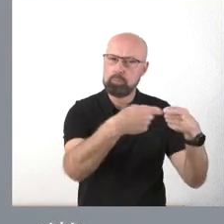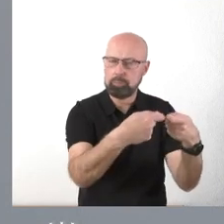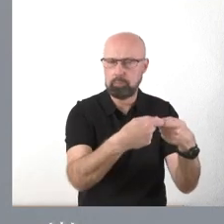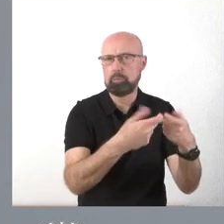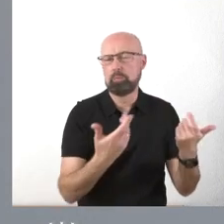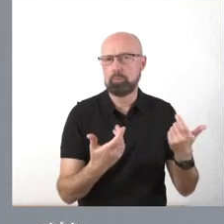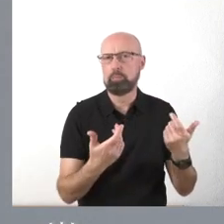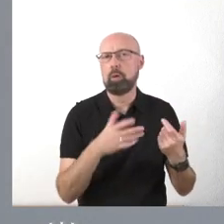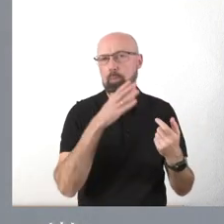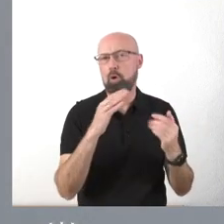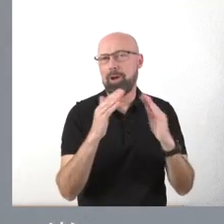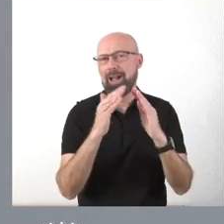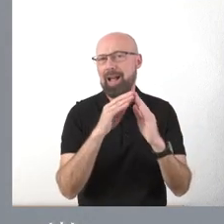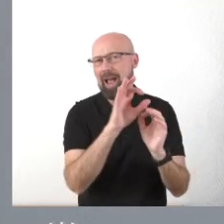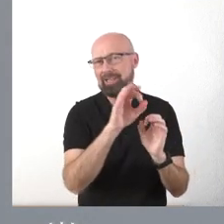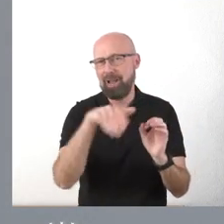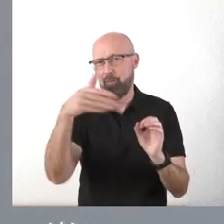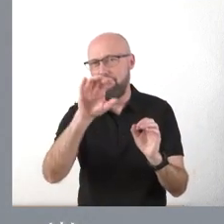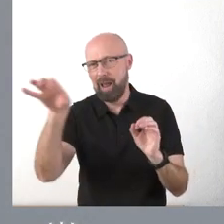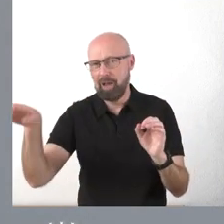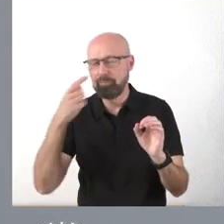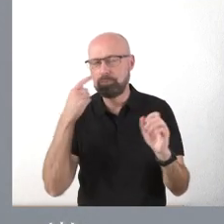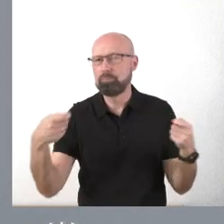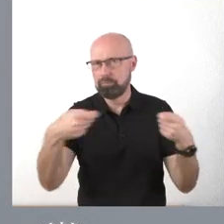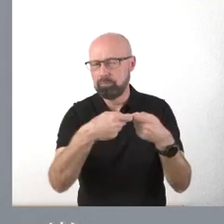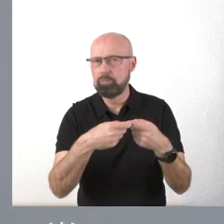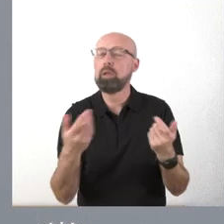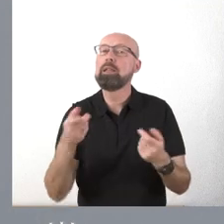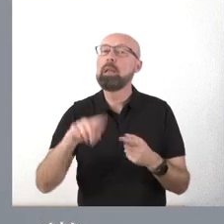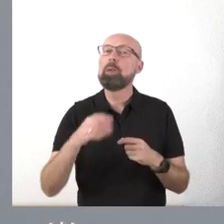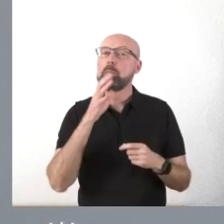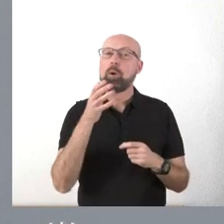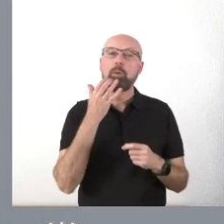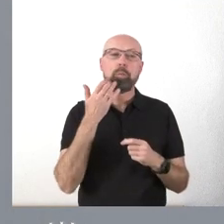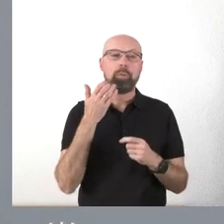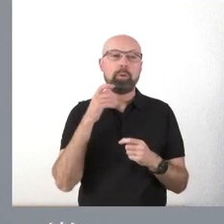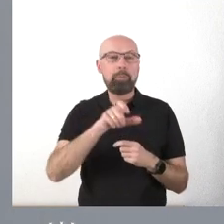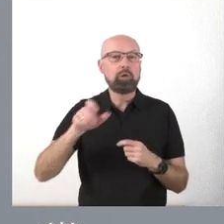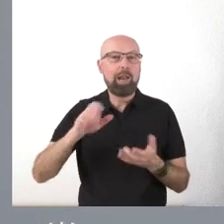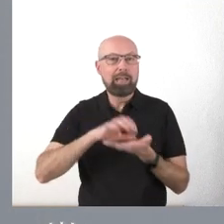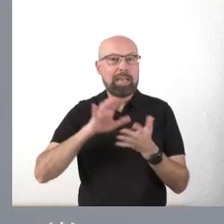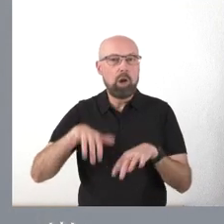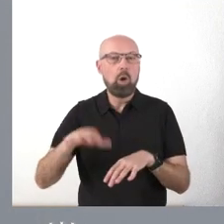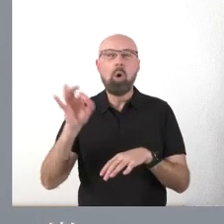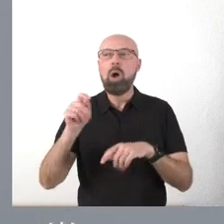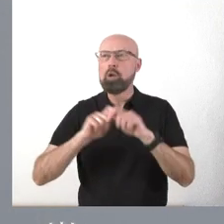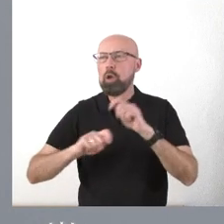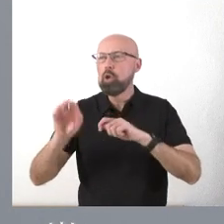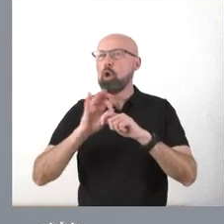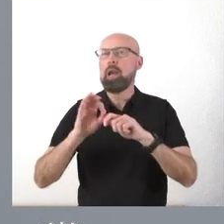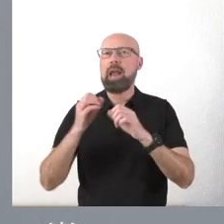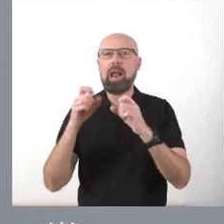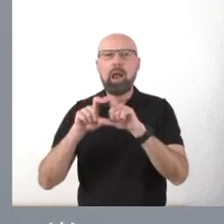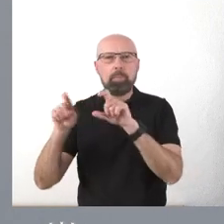Y por otro lado, que el conjunto de las personas de Castilla y León, asociaciones, colectivos o incluso empresas, pues tengan allí una unidad de referencia